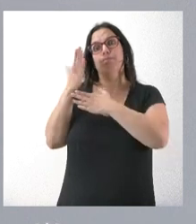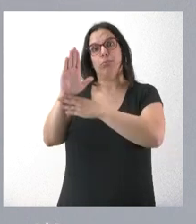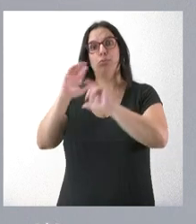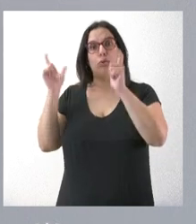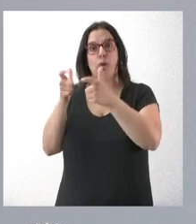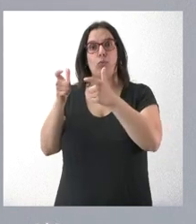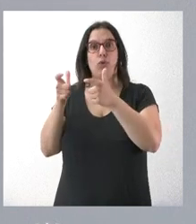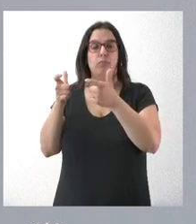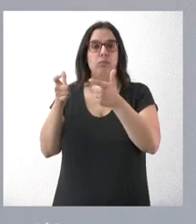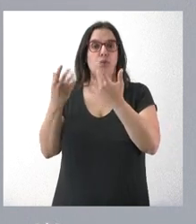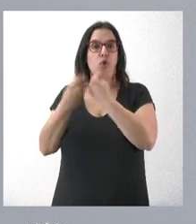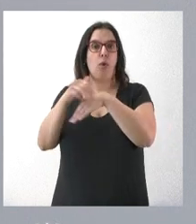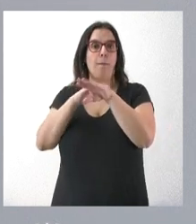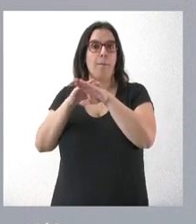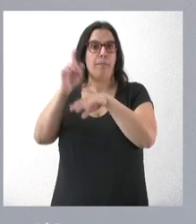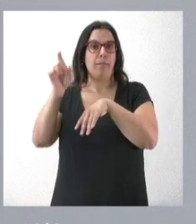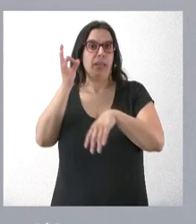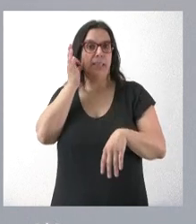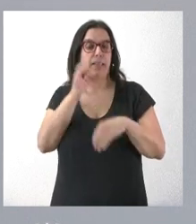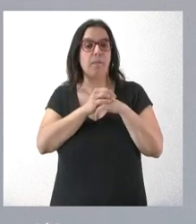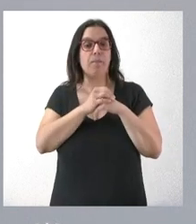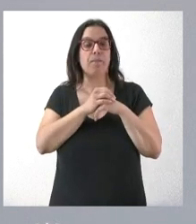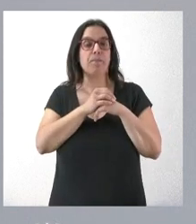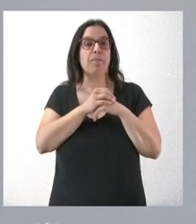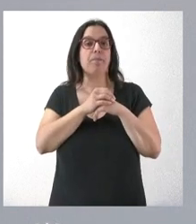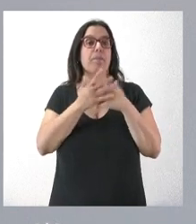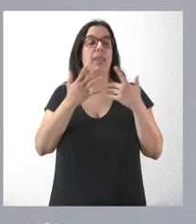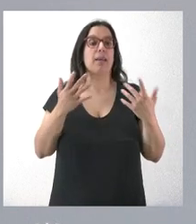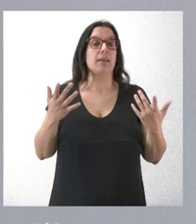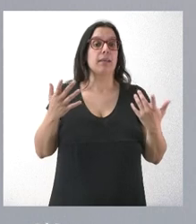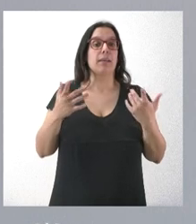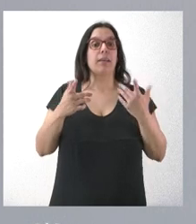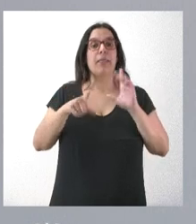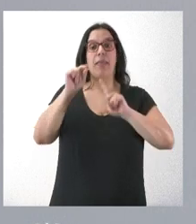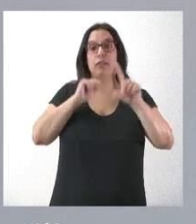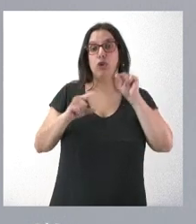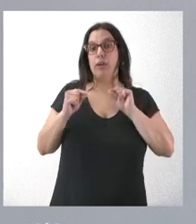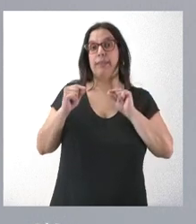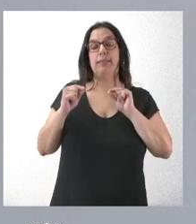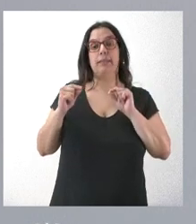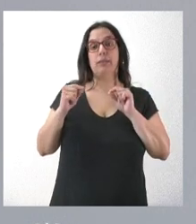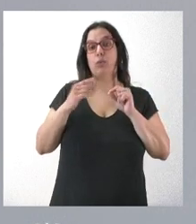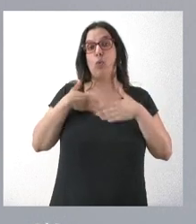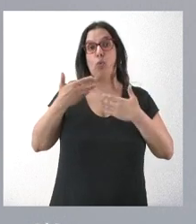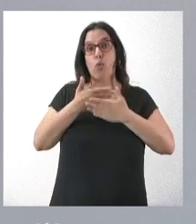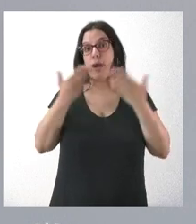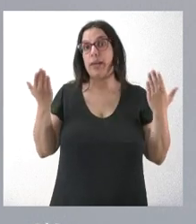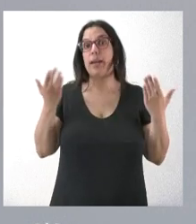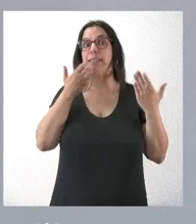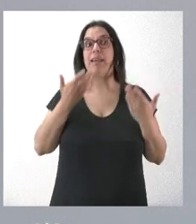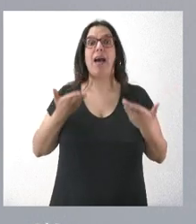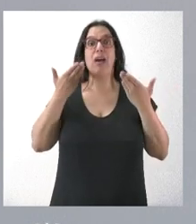en el Consejo de Política Fiscal y Financiera. Toda medida contribuye, lógicamente, en la medida en que ayuda a tener más profesionales